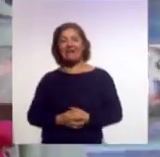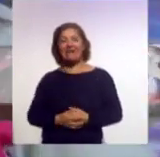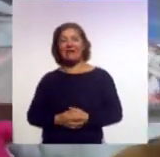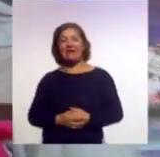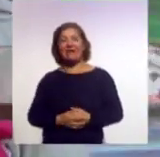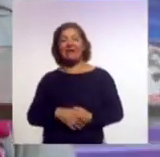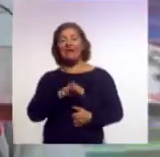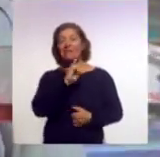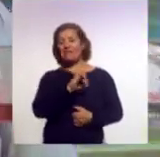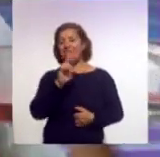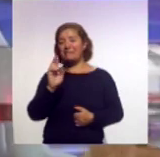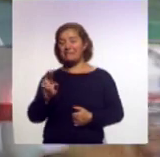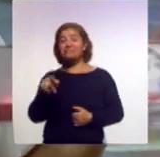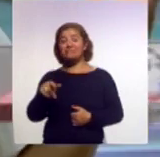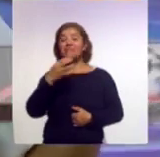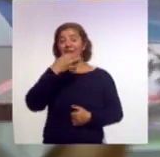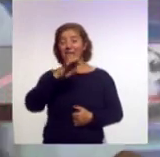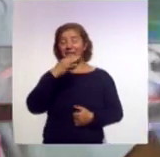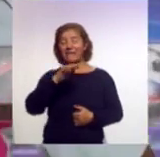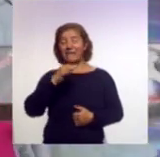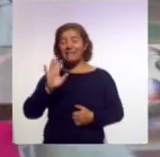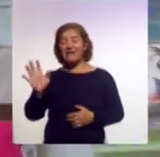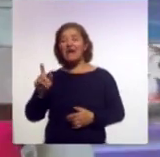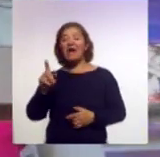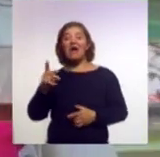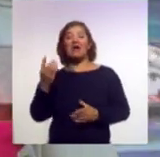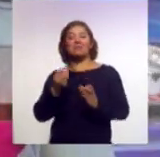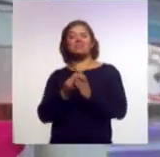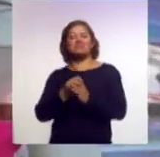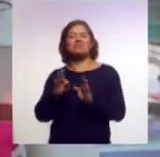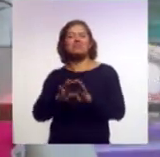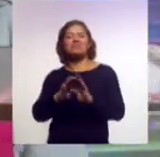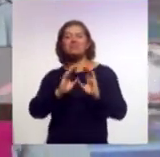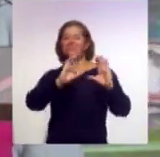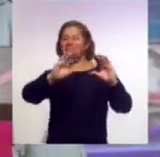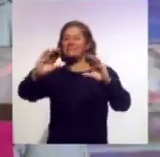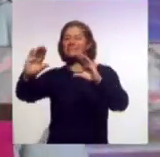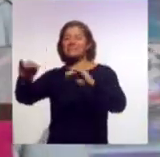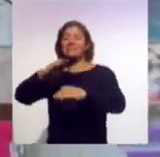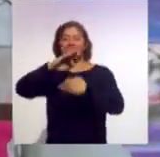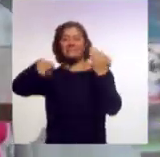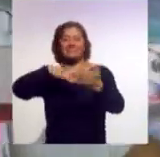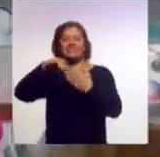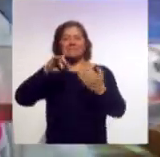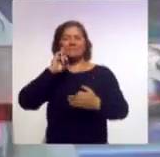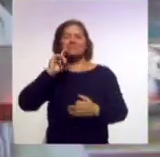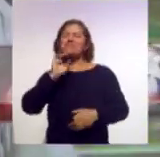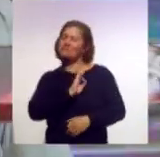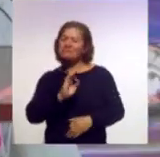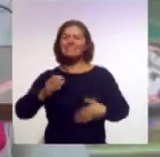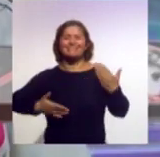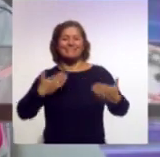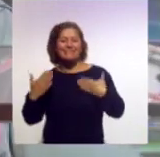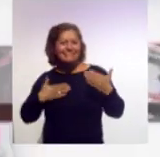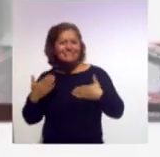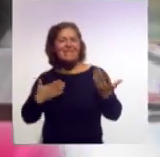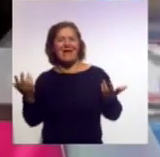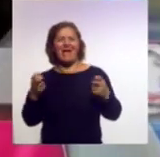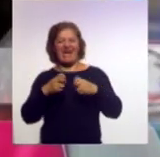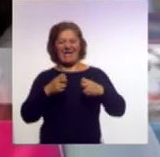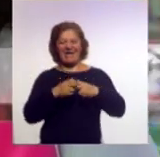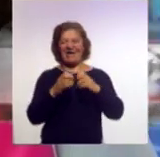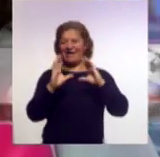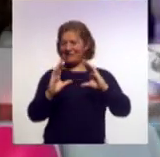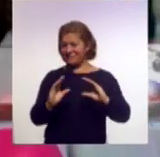de la Mujer con un evento de Zumba una clase para todas las chicas para que puedan divertirse y quitarse el estrés un rato